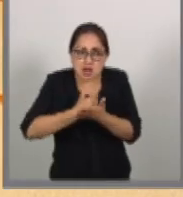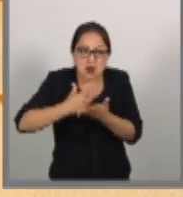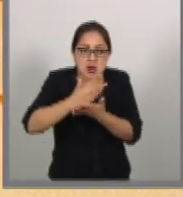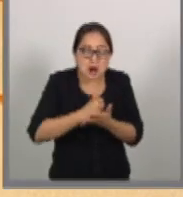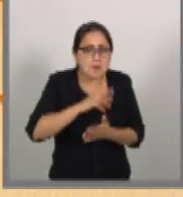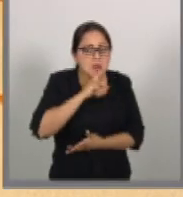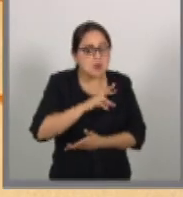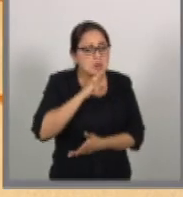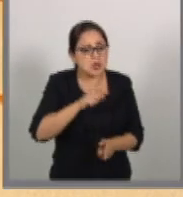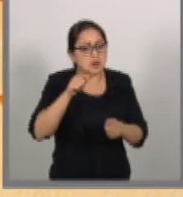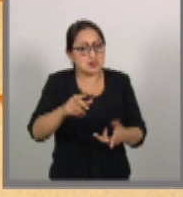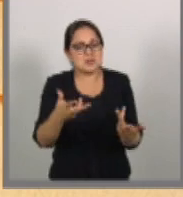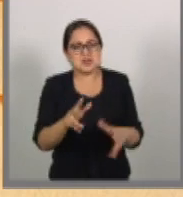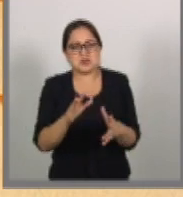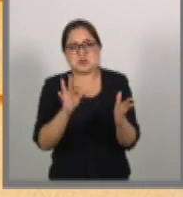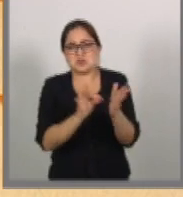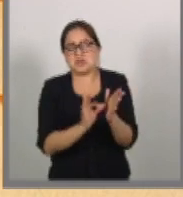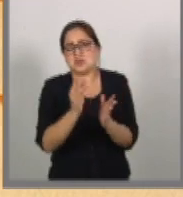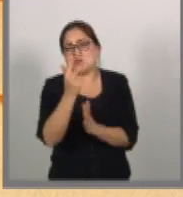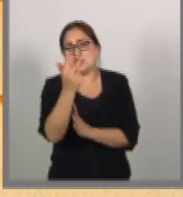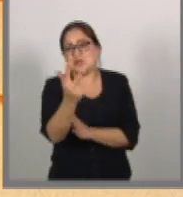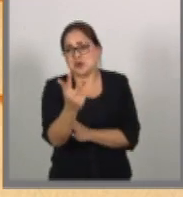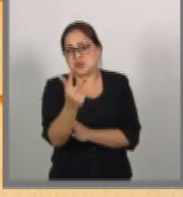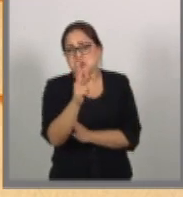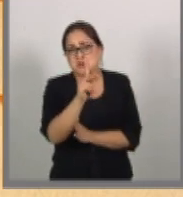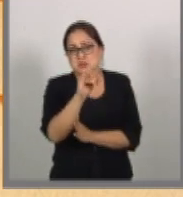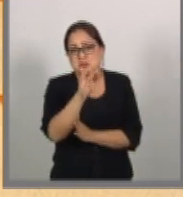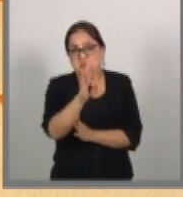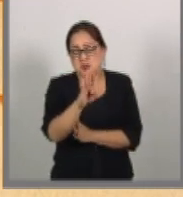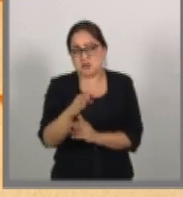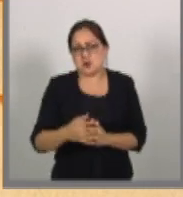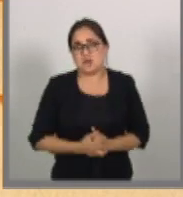escasamente 0.8 del PIB.